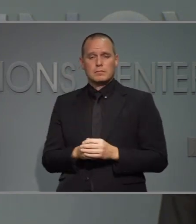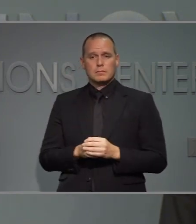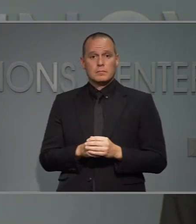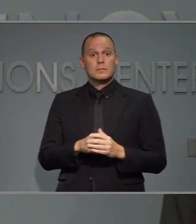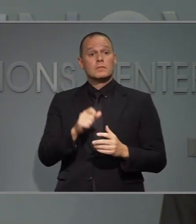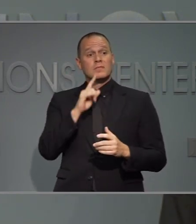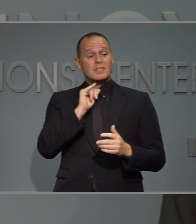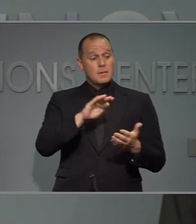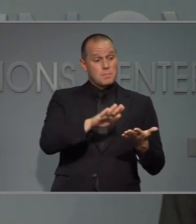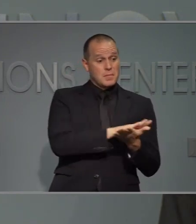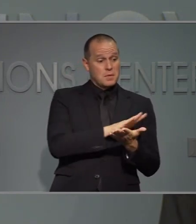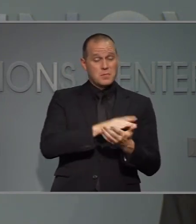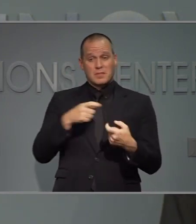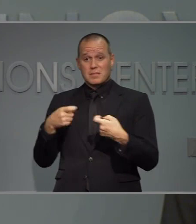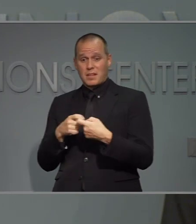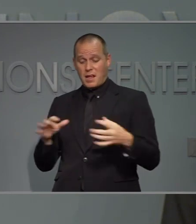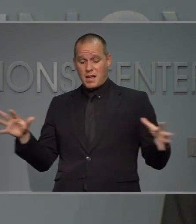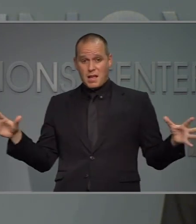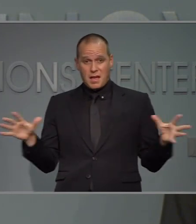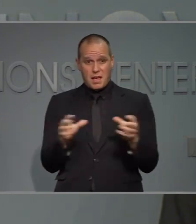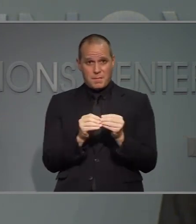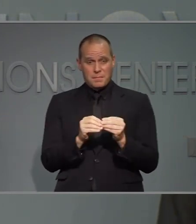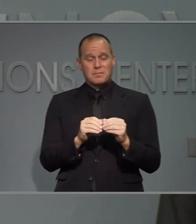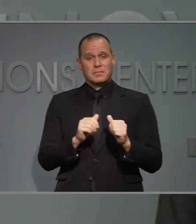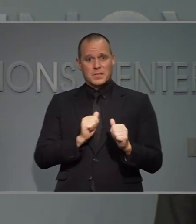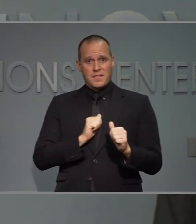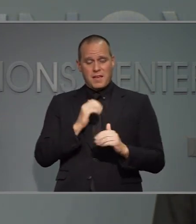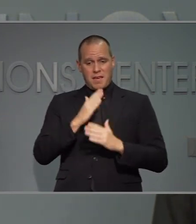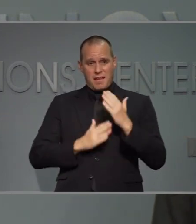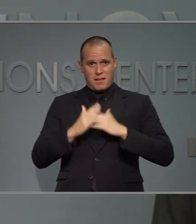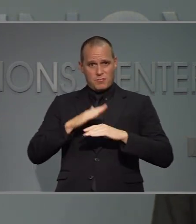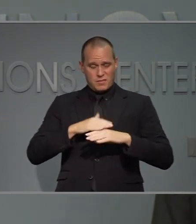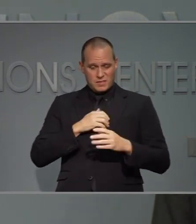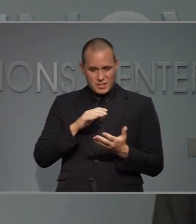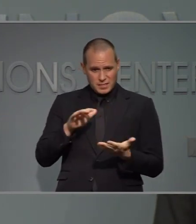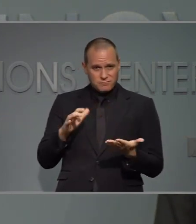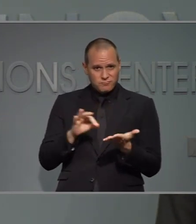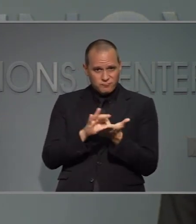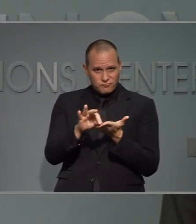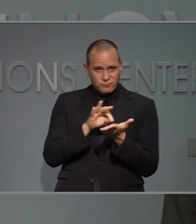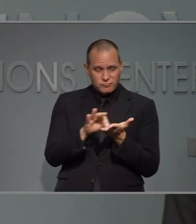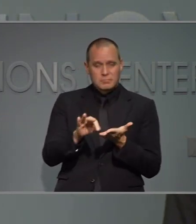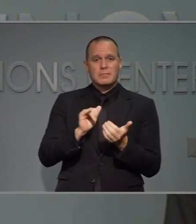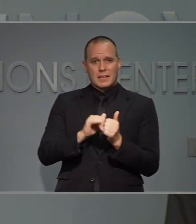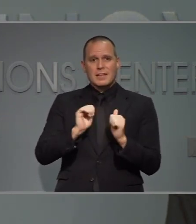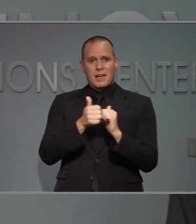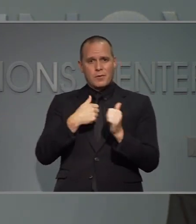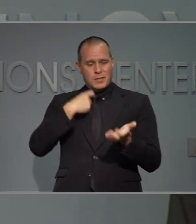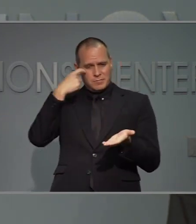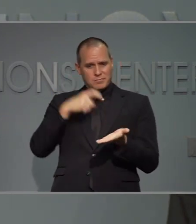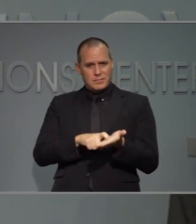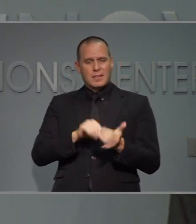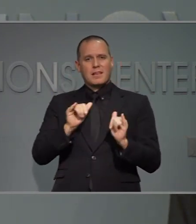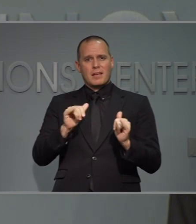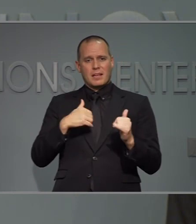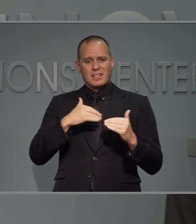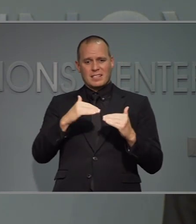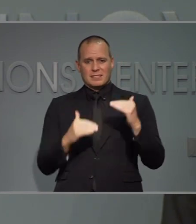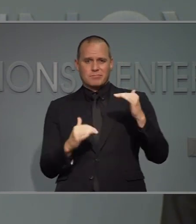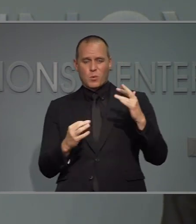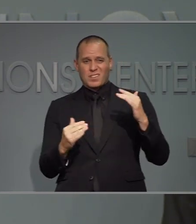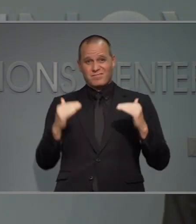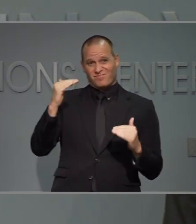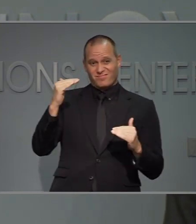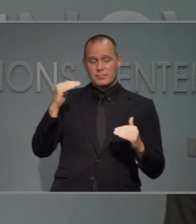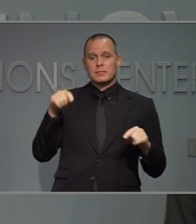Hemos estado recopilando el total de manera acumulativa. en forma matal y es por eso que en contra un